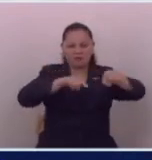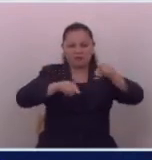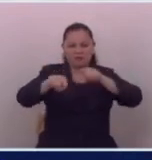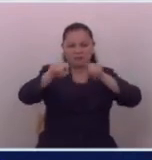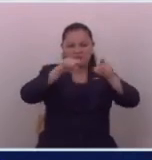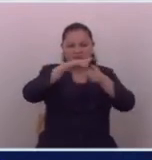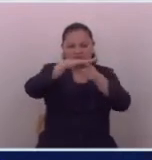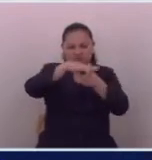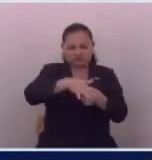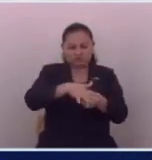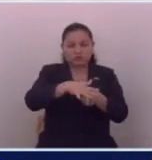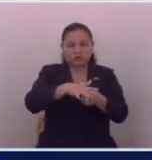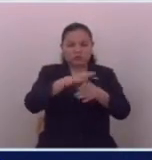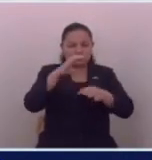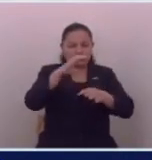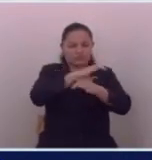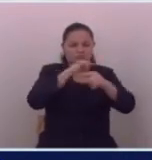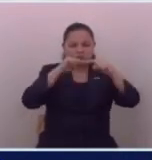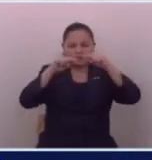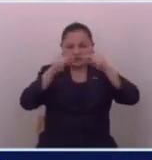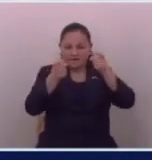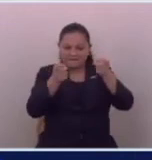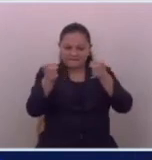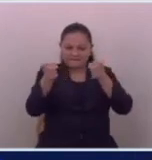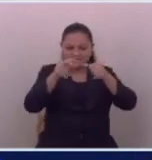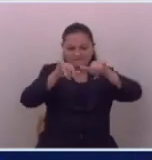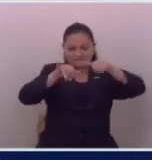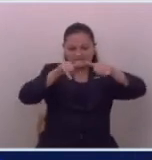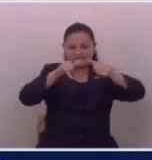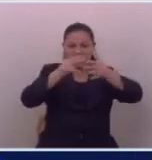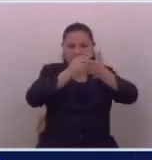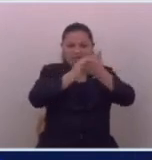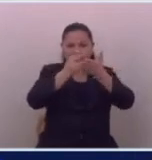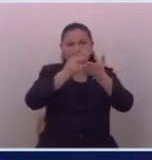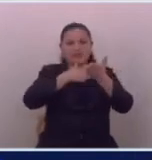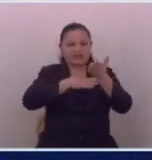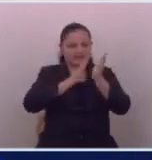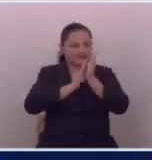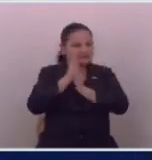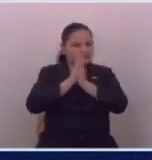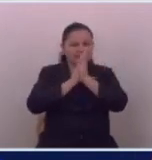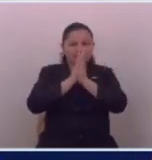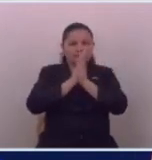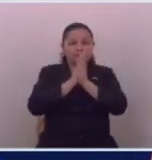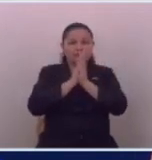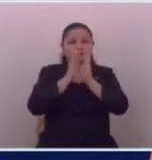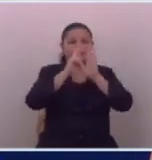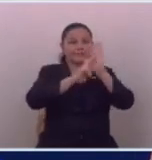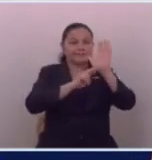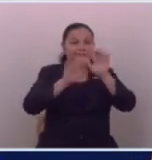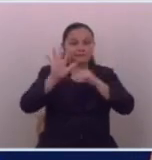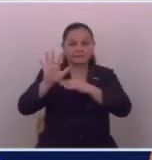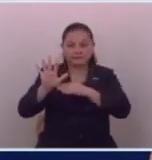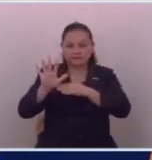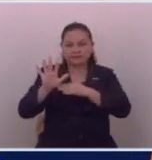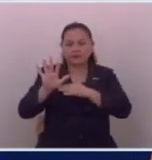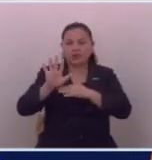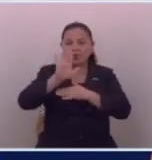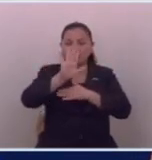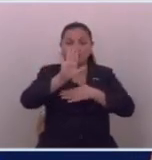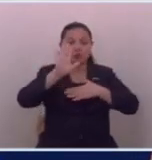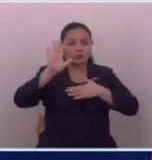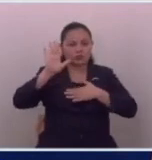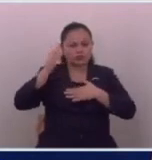por parte de poderes fácticos que buscan manipular la verdad a su conveniencia. Romanos 5. Su